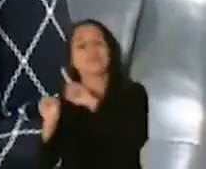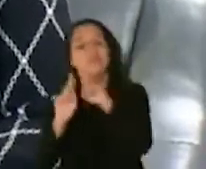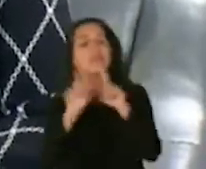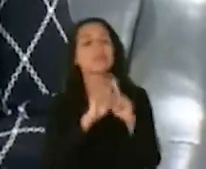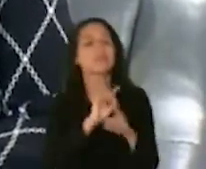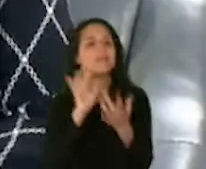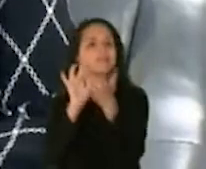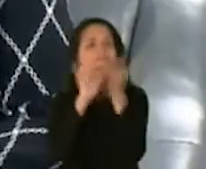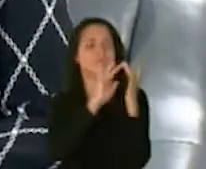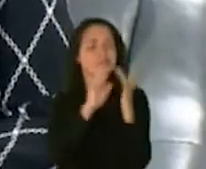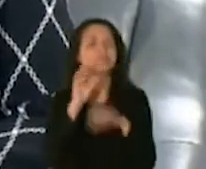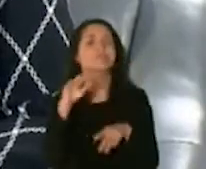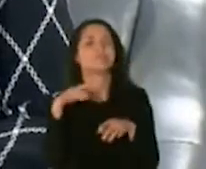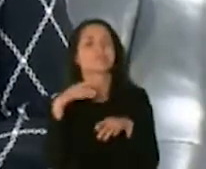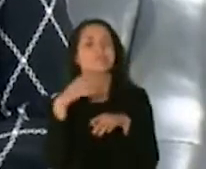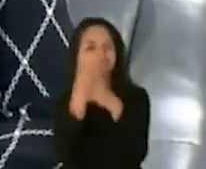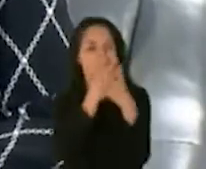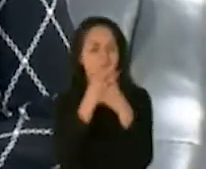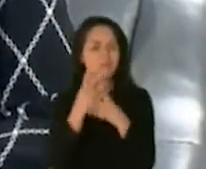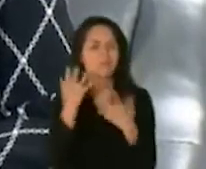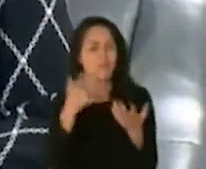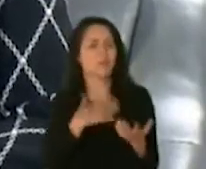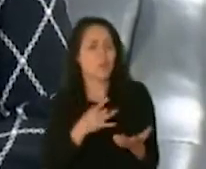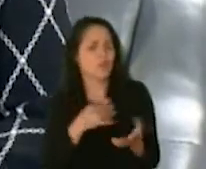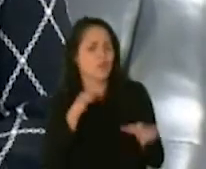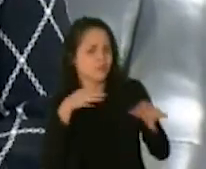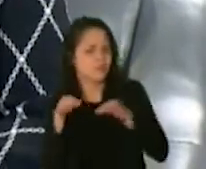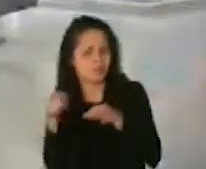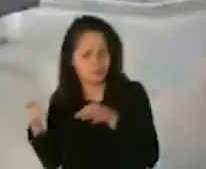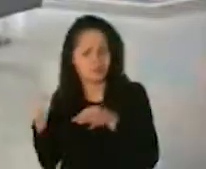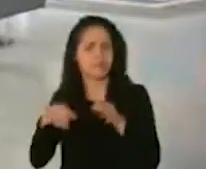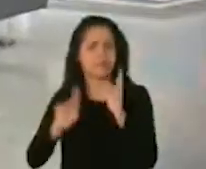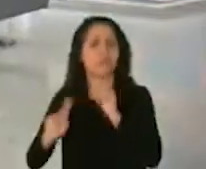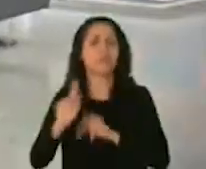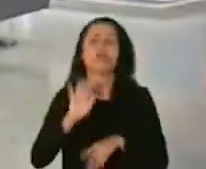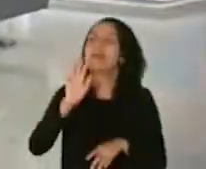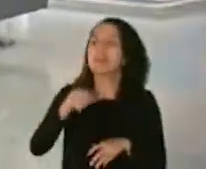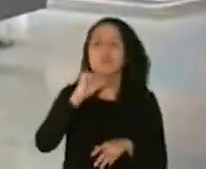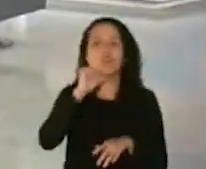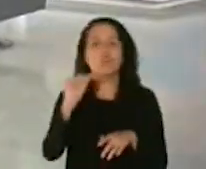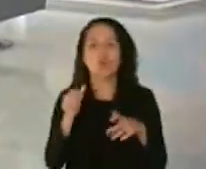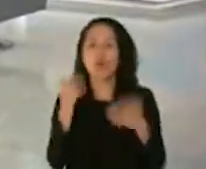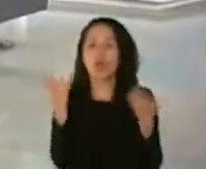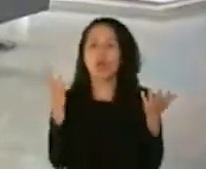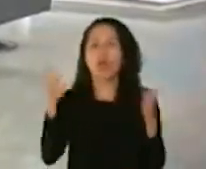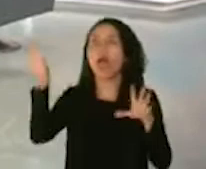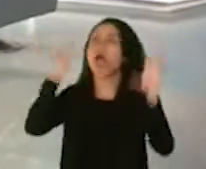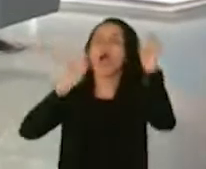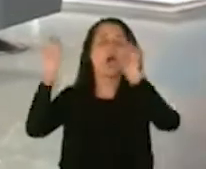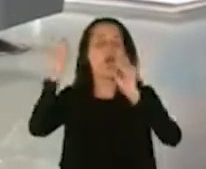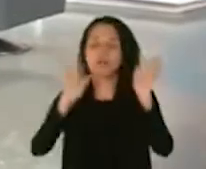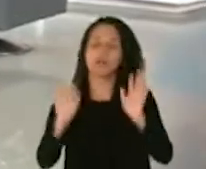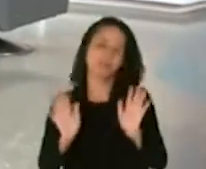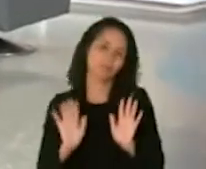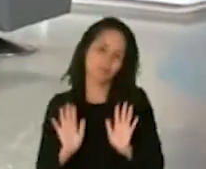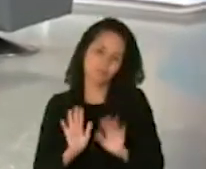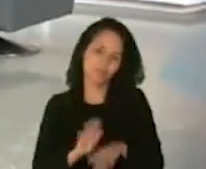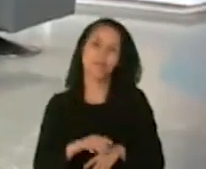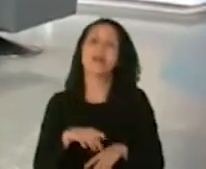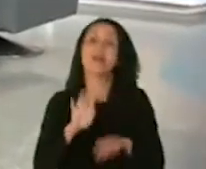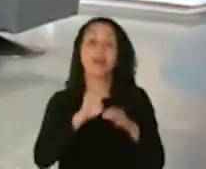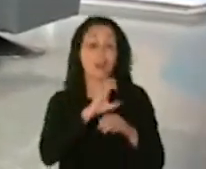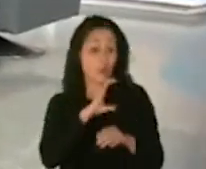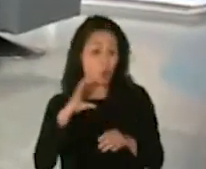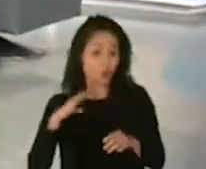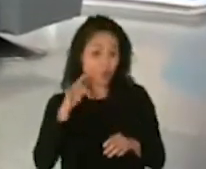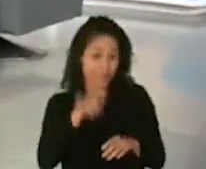Me gustaría que le explicáramos al público sobre esa información. Esto ciertamente no sale de la nada. Este Comité